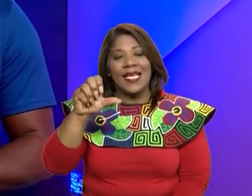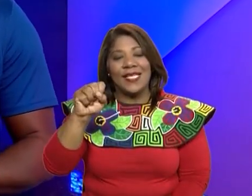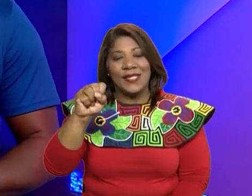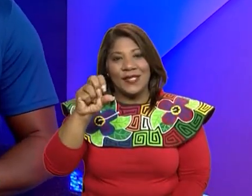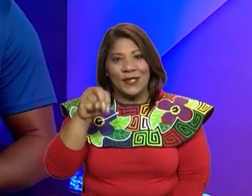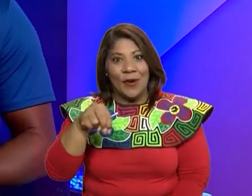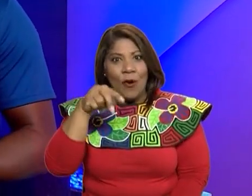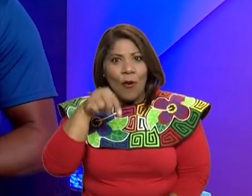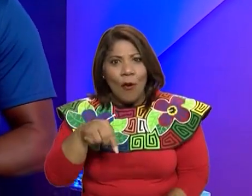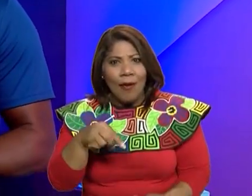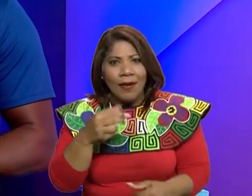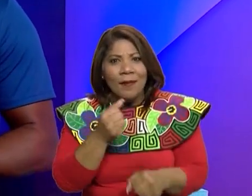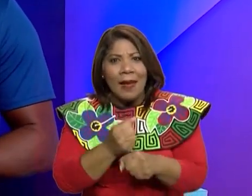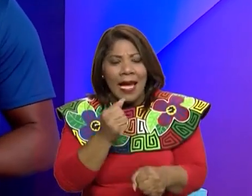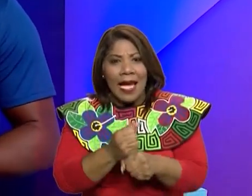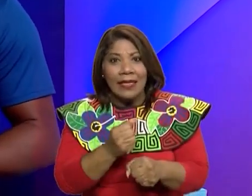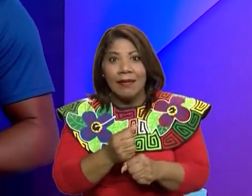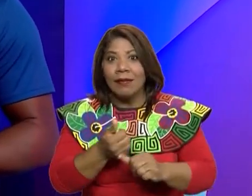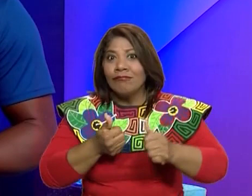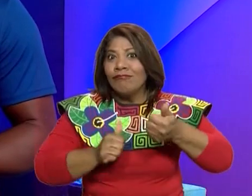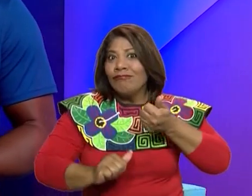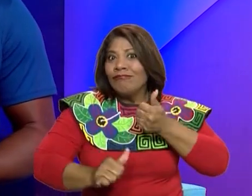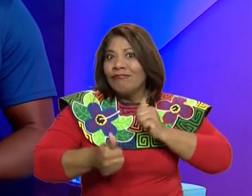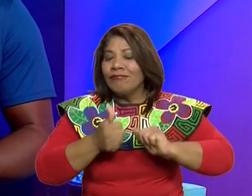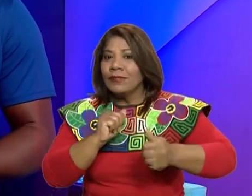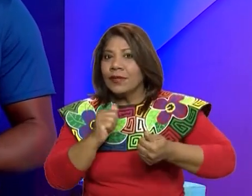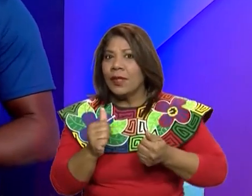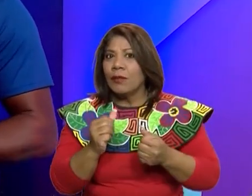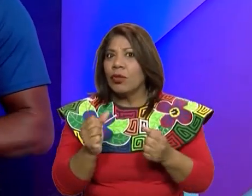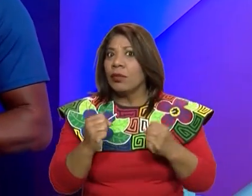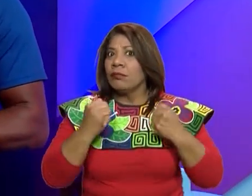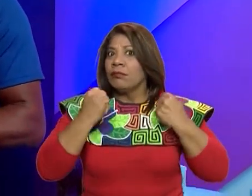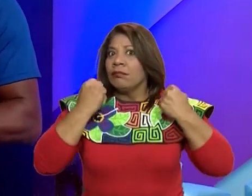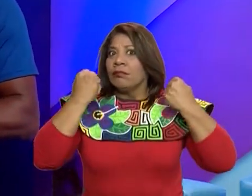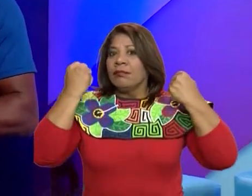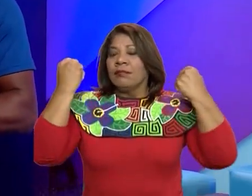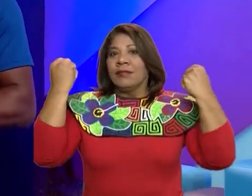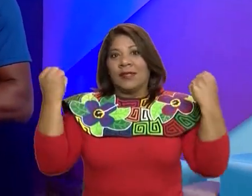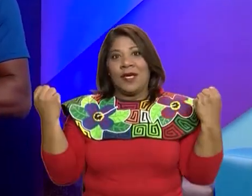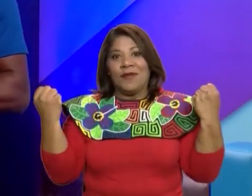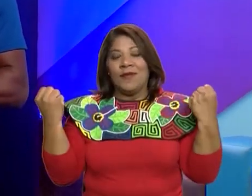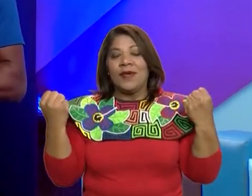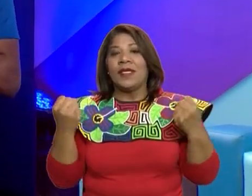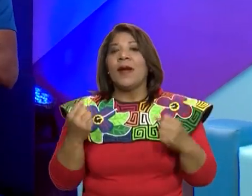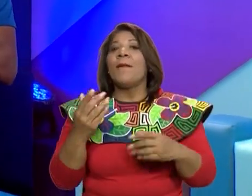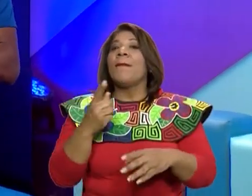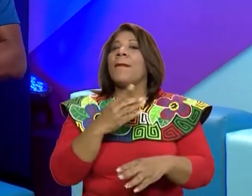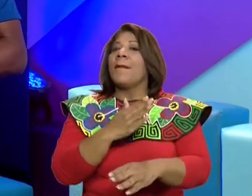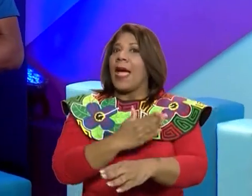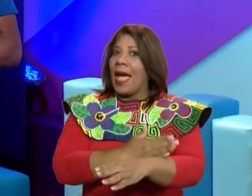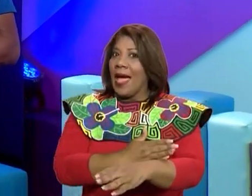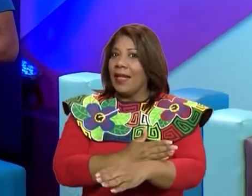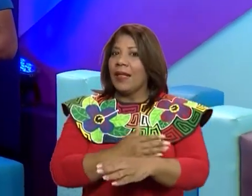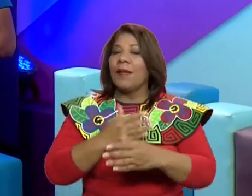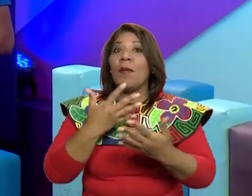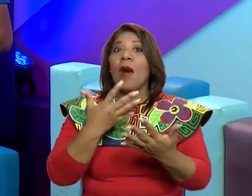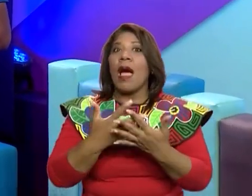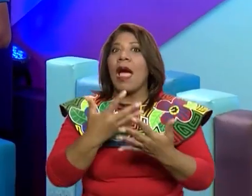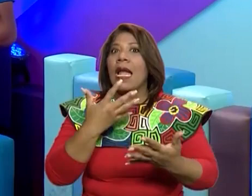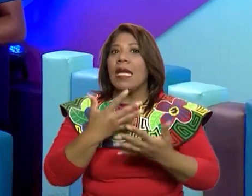hoy la actividad física y el desarrollo de la fuerza, pero antes de esto vamos a realizar un calentamiento. ¿Están preparados?